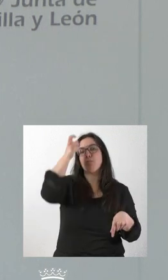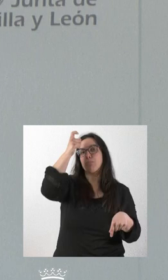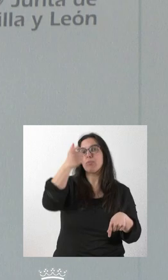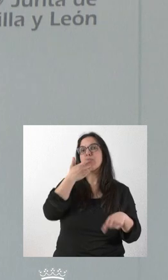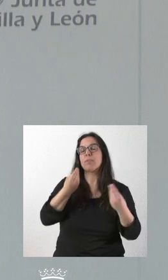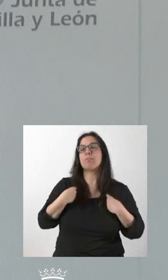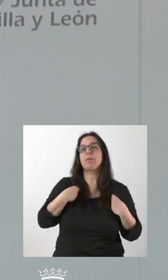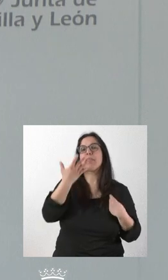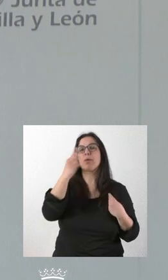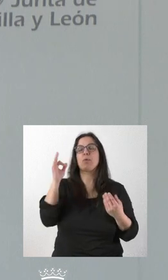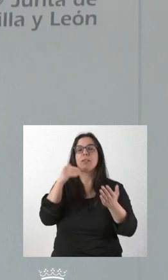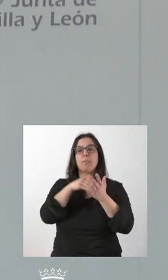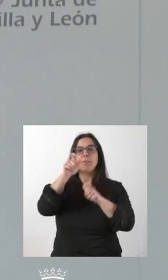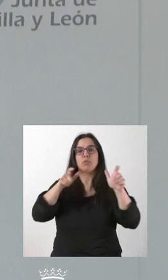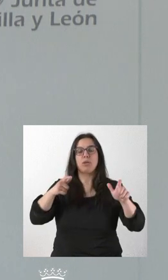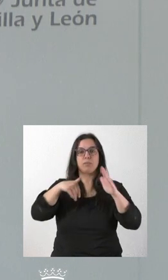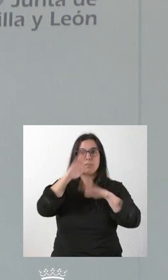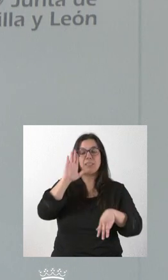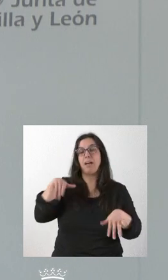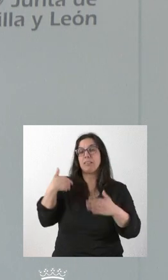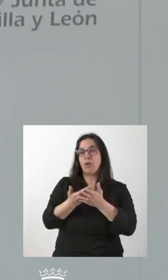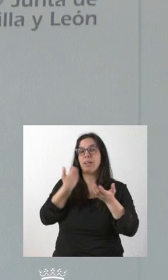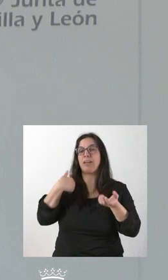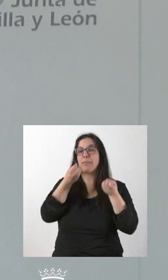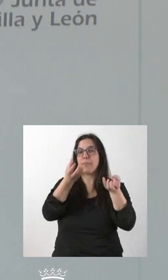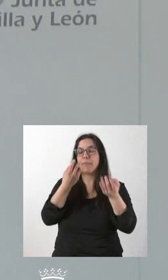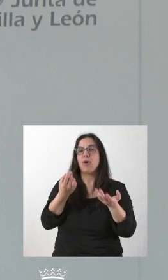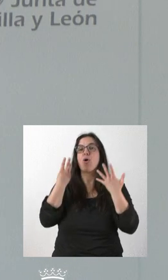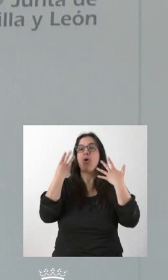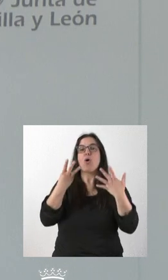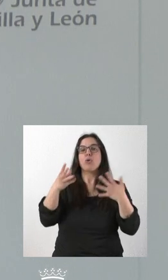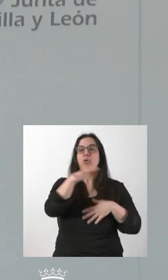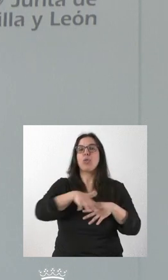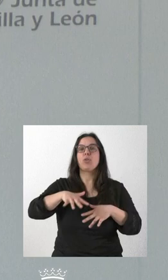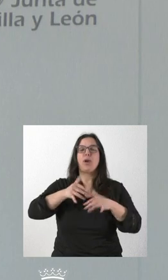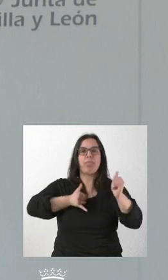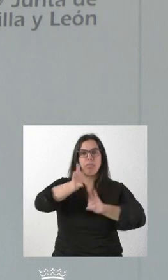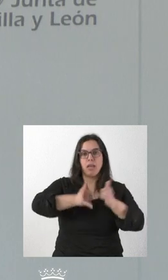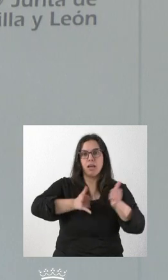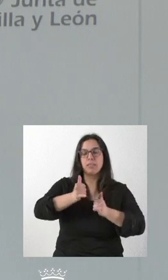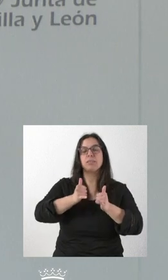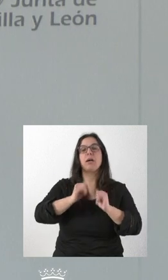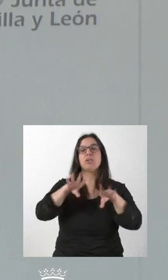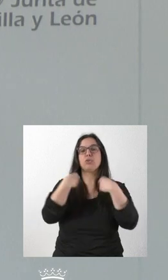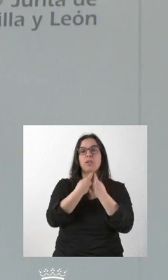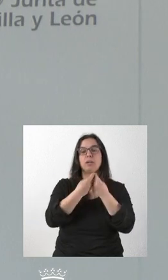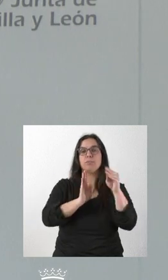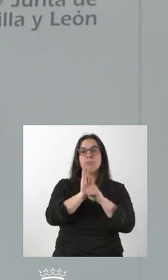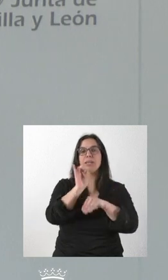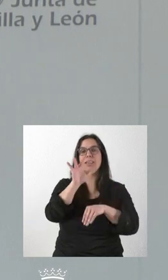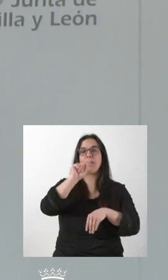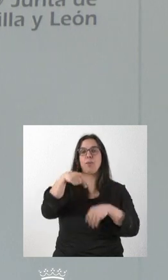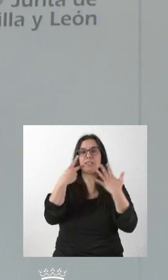habitantes. En este caso, hasta el momento, les hemos informado sobre ocho pistas ciclistas en Castilla y León por un importe global de 15